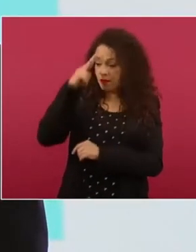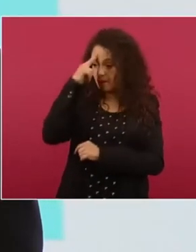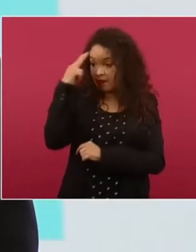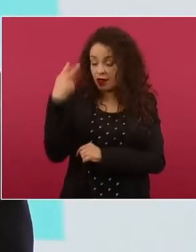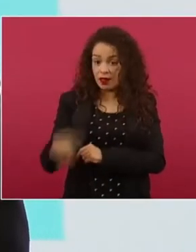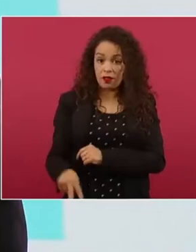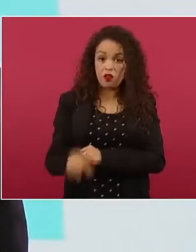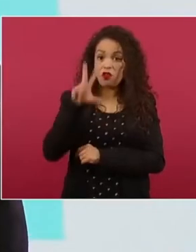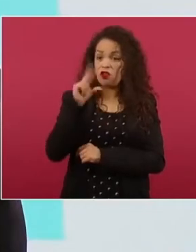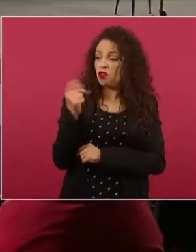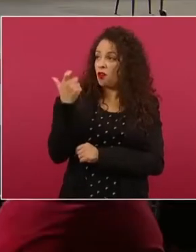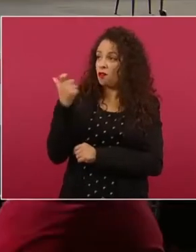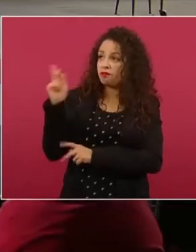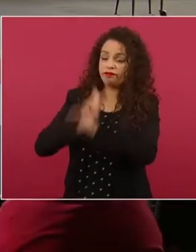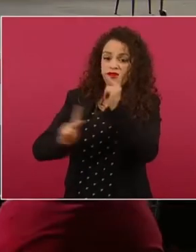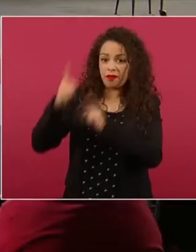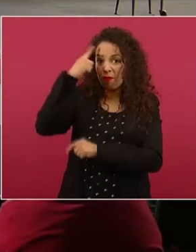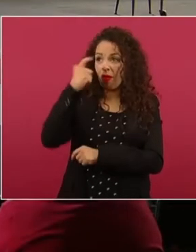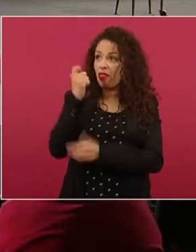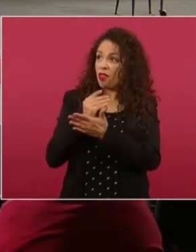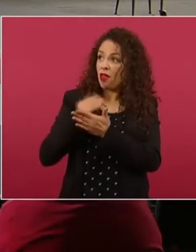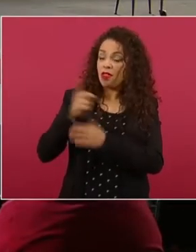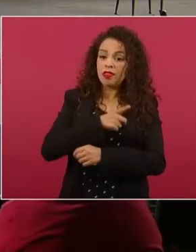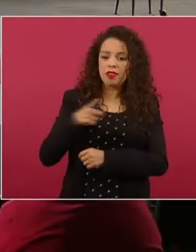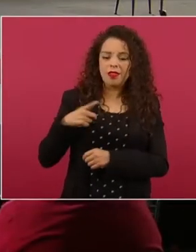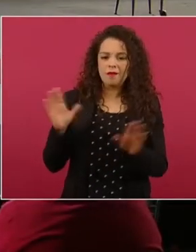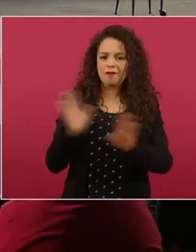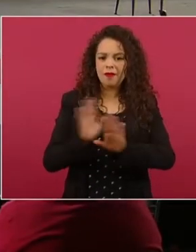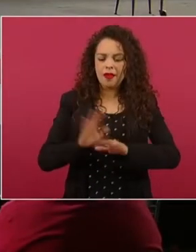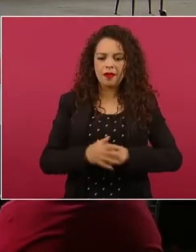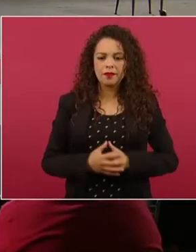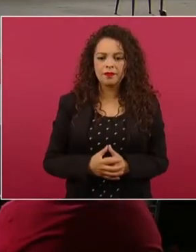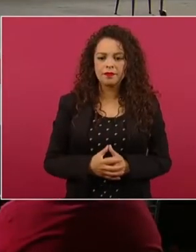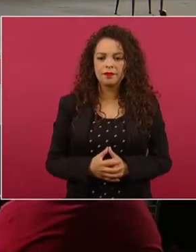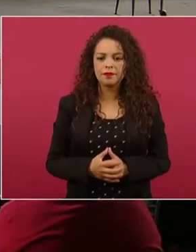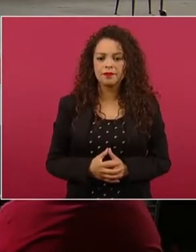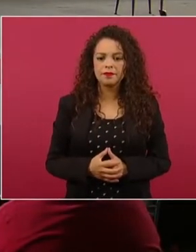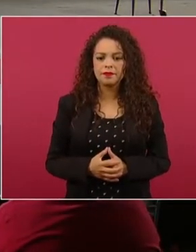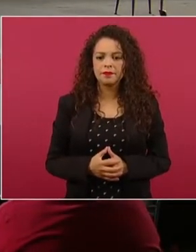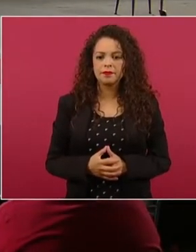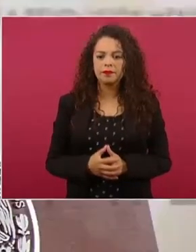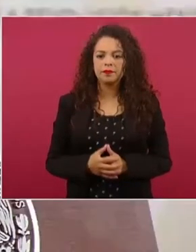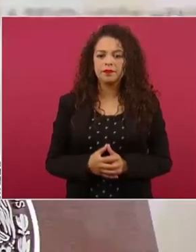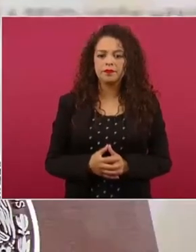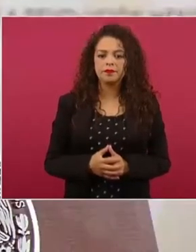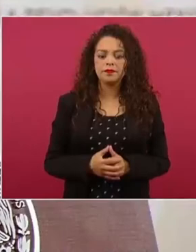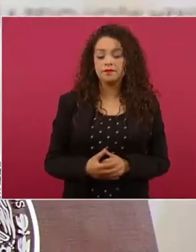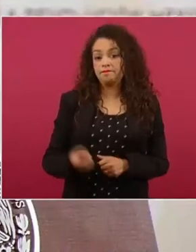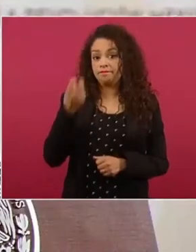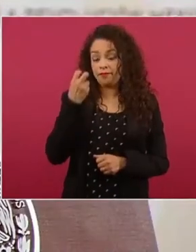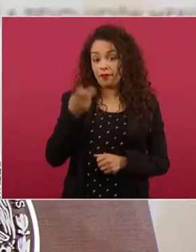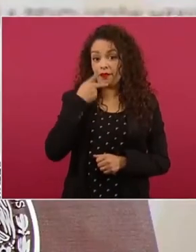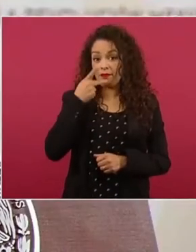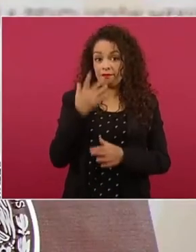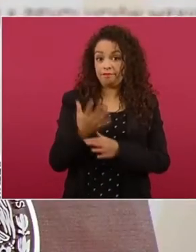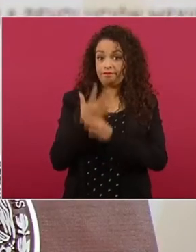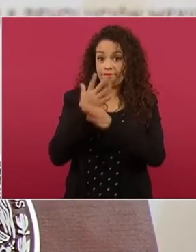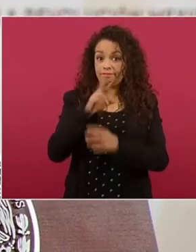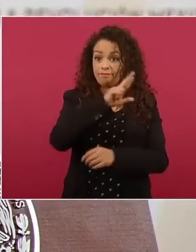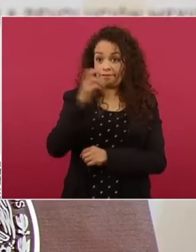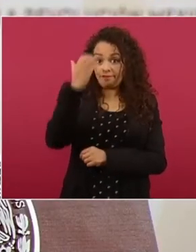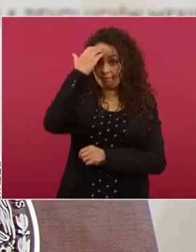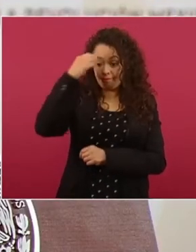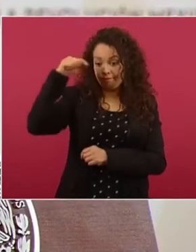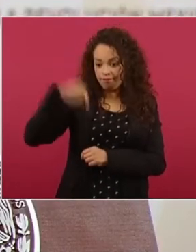afirmó el jefe económico de Berkley en América Latina. Este reconocimiento a la política del gobierno